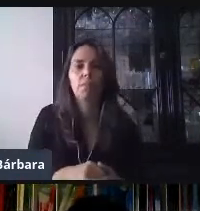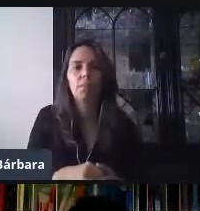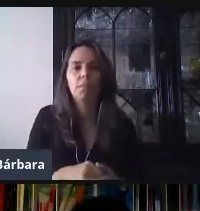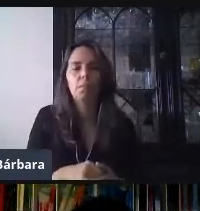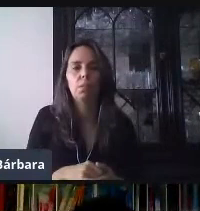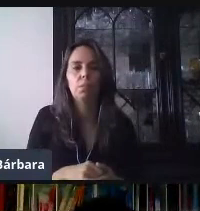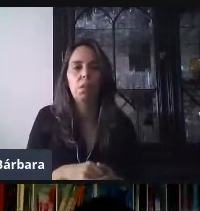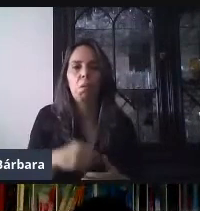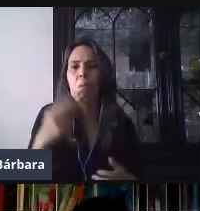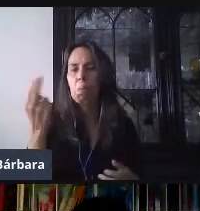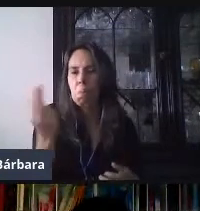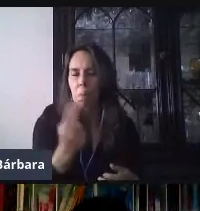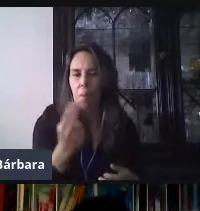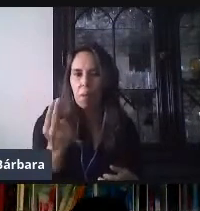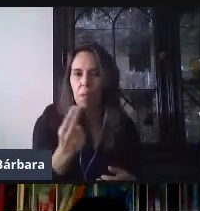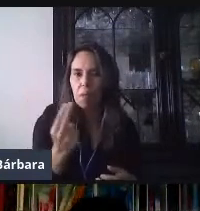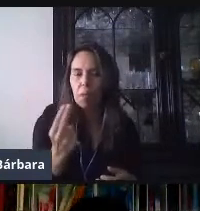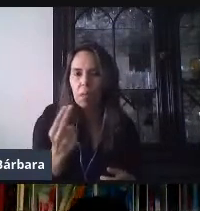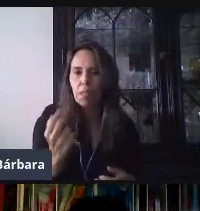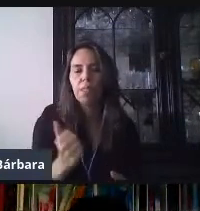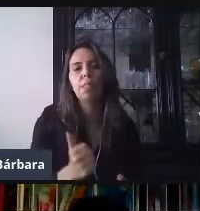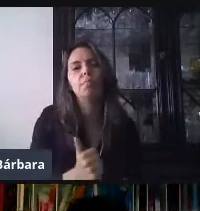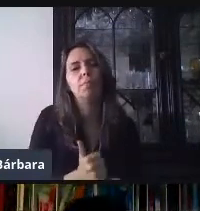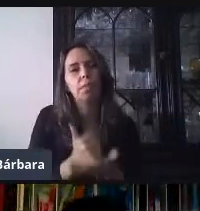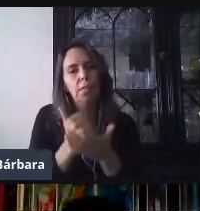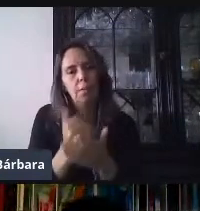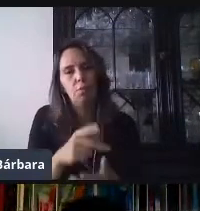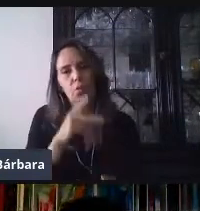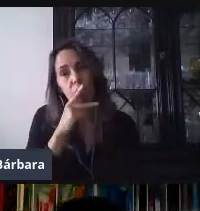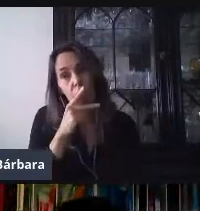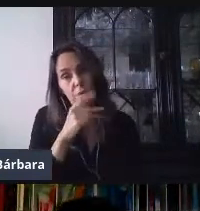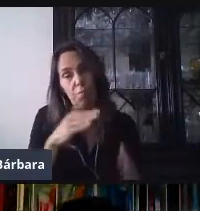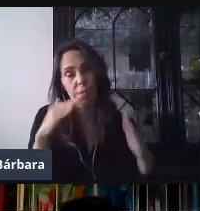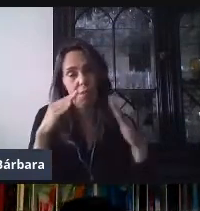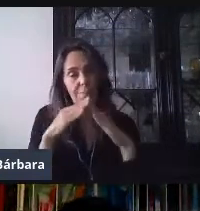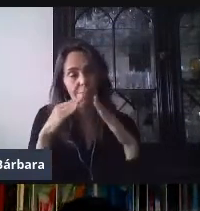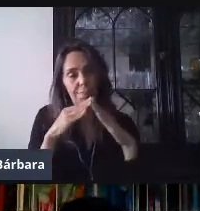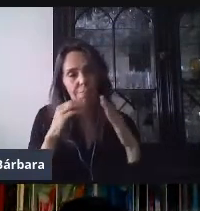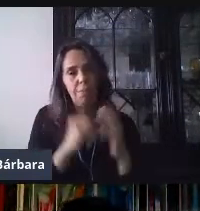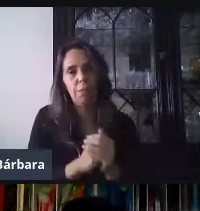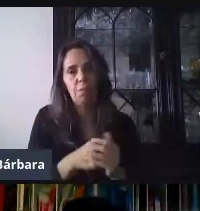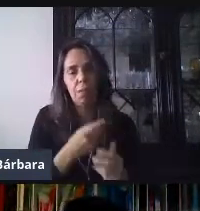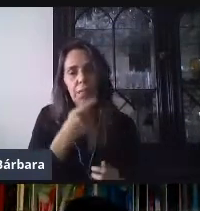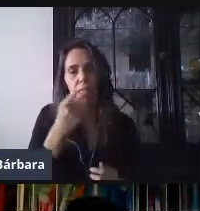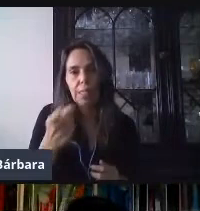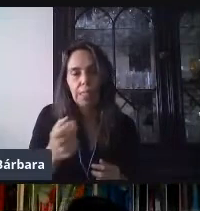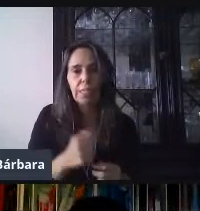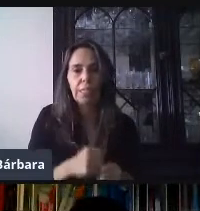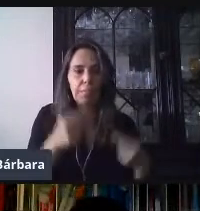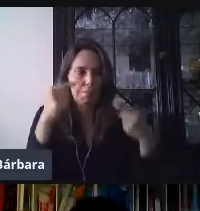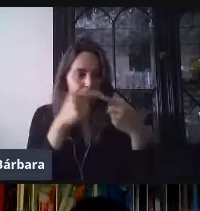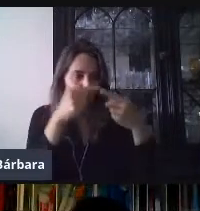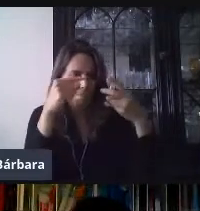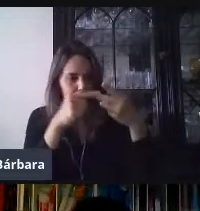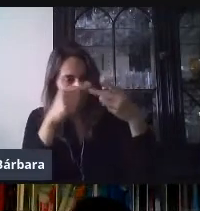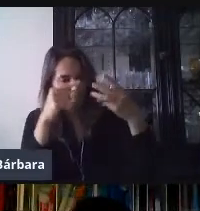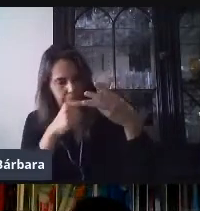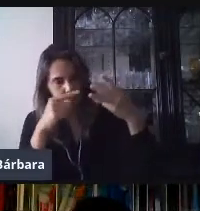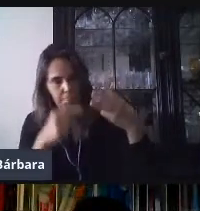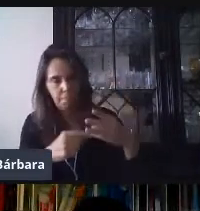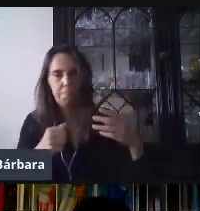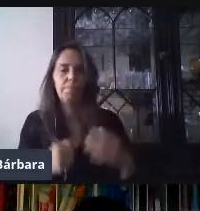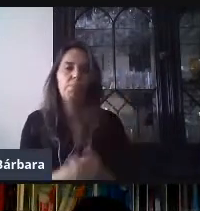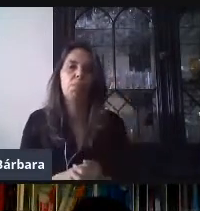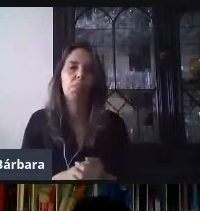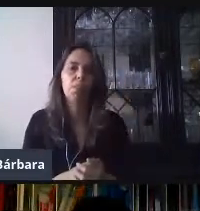veces necesitamos ahorita el apoyo del papá. ¿Para qué? Para que nos ayude a leer las instrucciones a los alumnos de las actividades que tienen que hacer o bien, pues, los